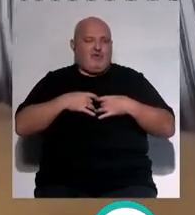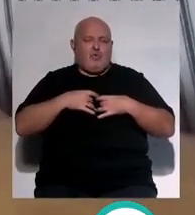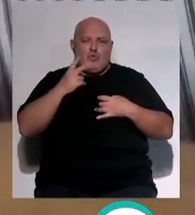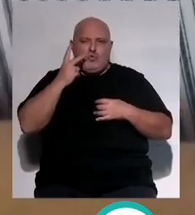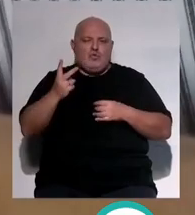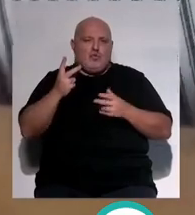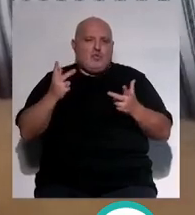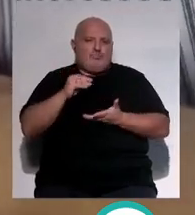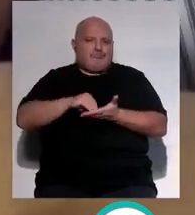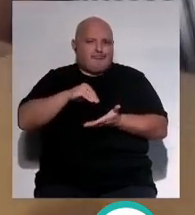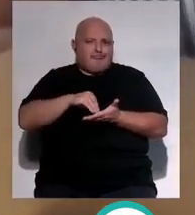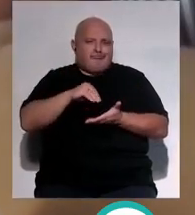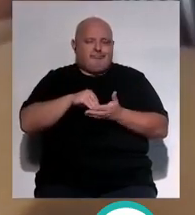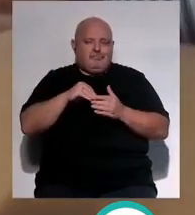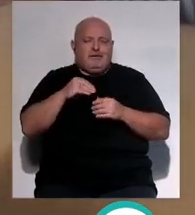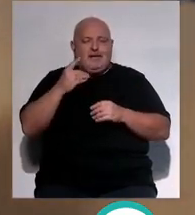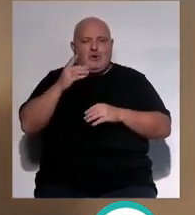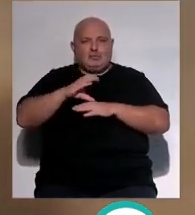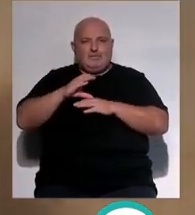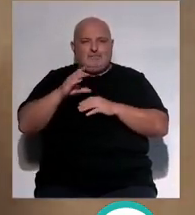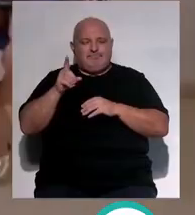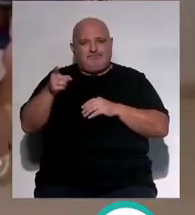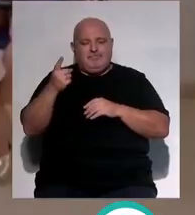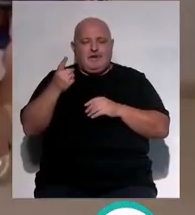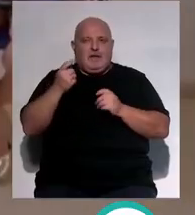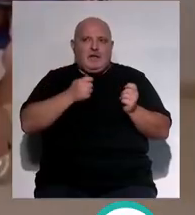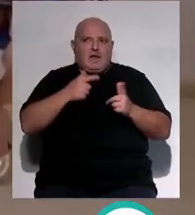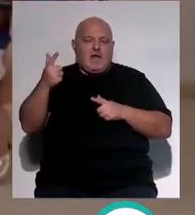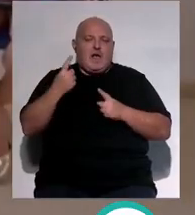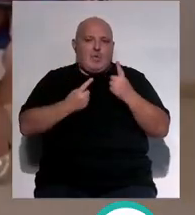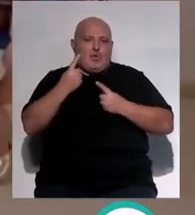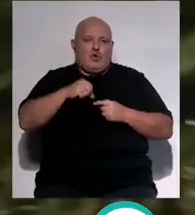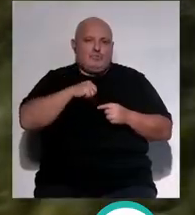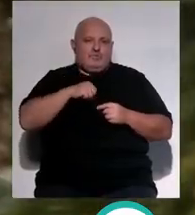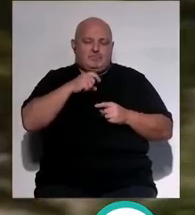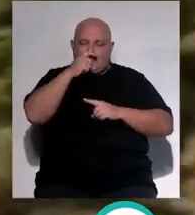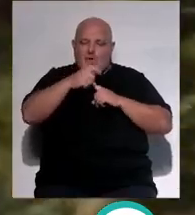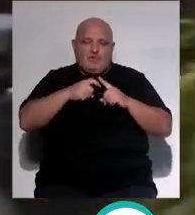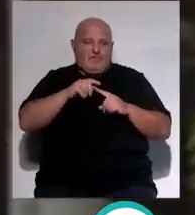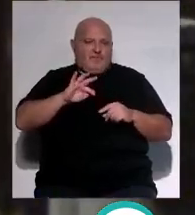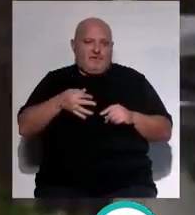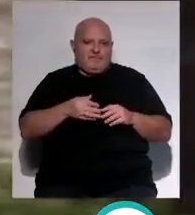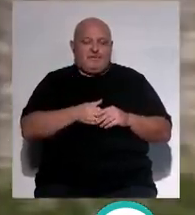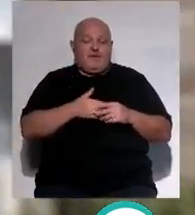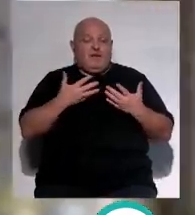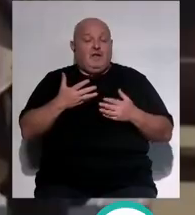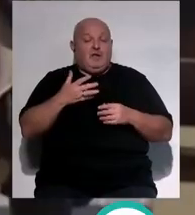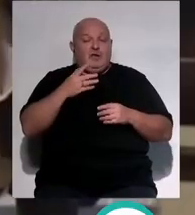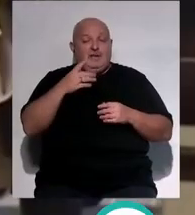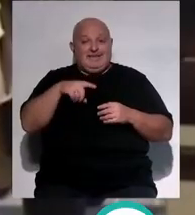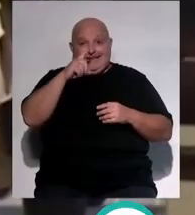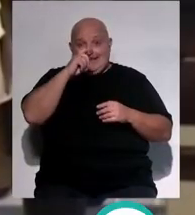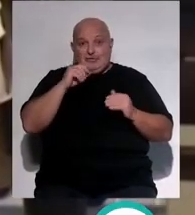visitas a urgencias y atención primaria, así como ingresos en el hospital todos los años. Salud espera